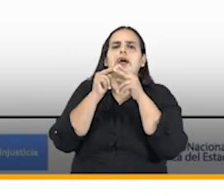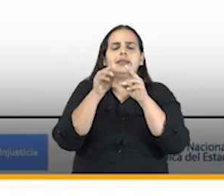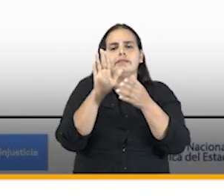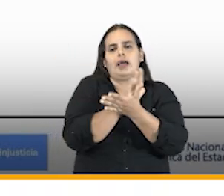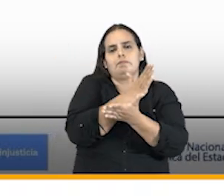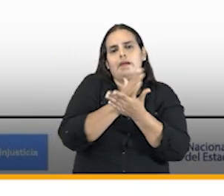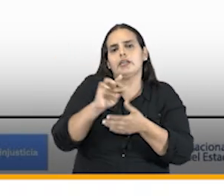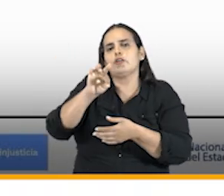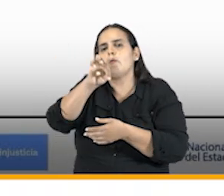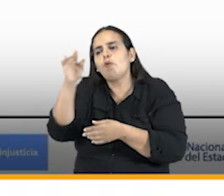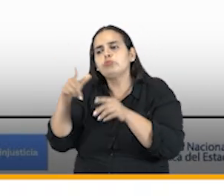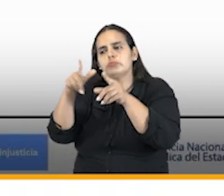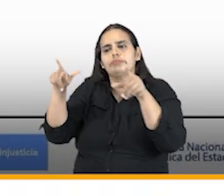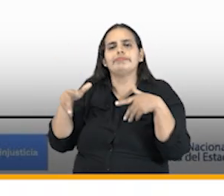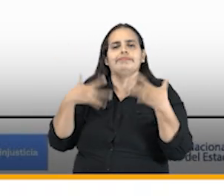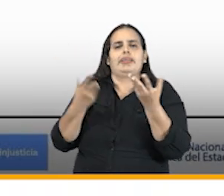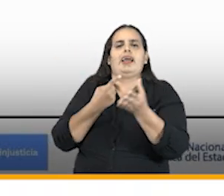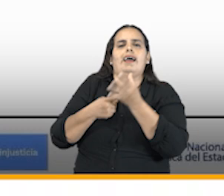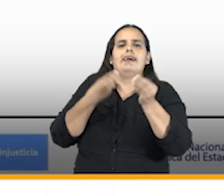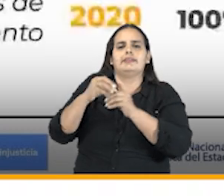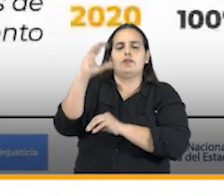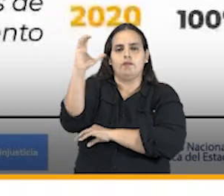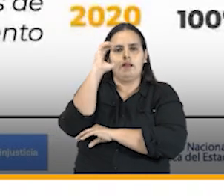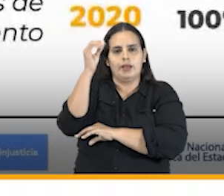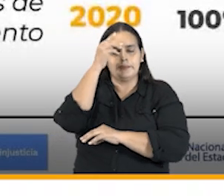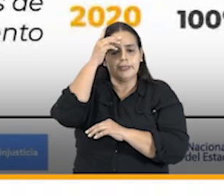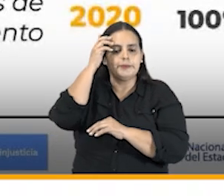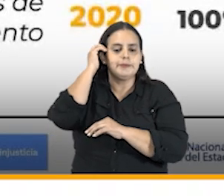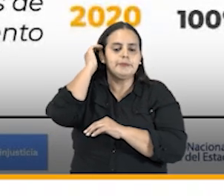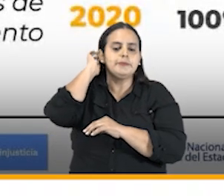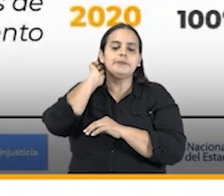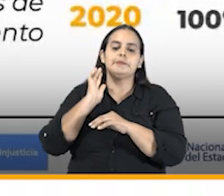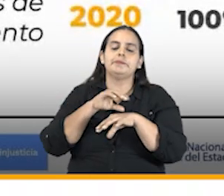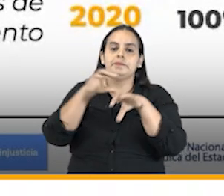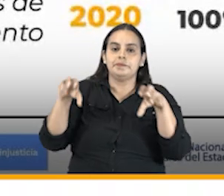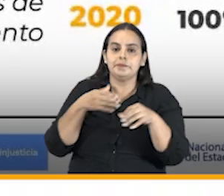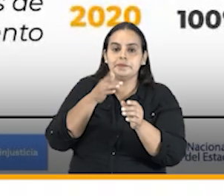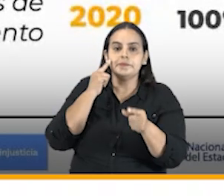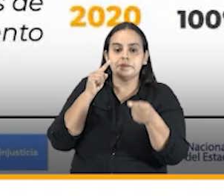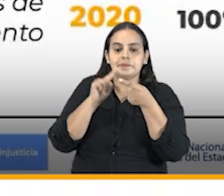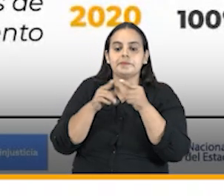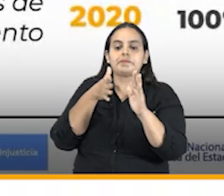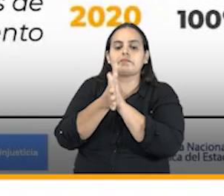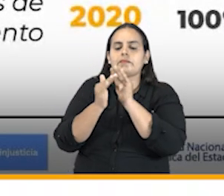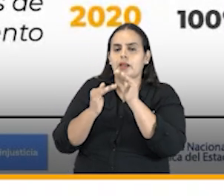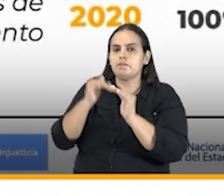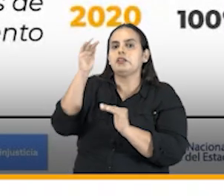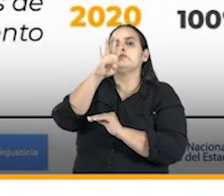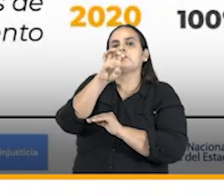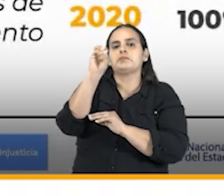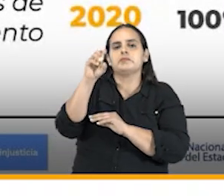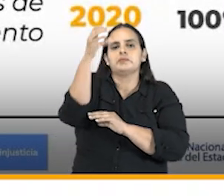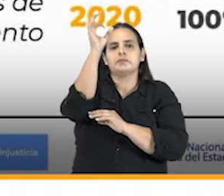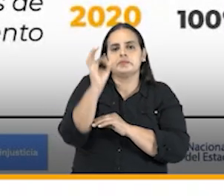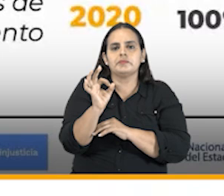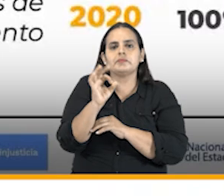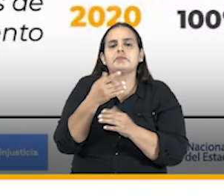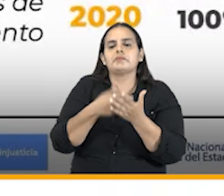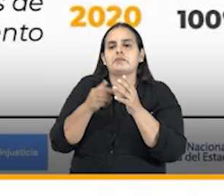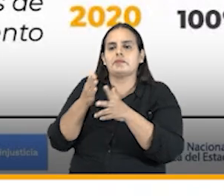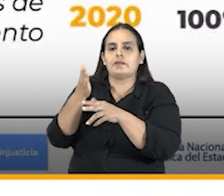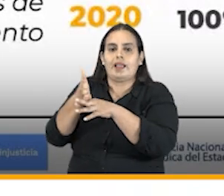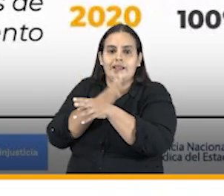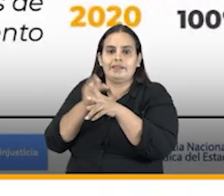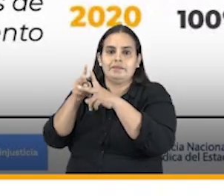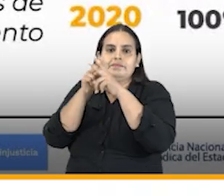en el caso de la de Colombia la ejecución presupuestal que se logró fue superior al 90% en cuanto al crédito